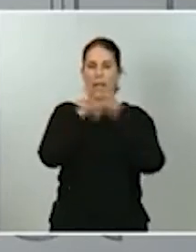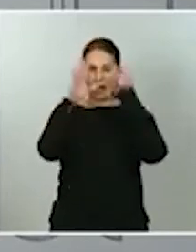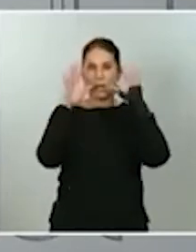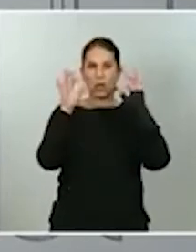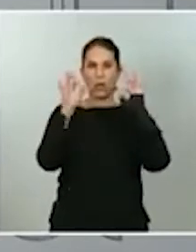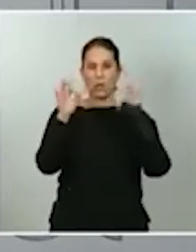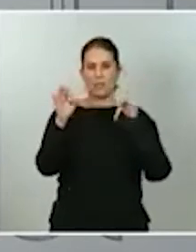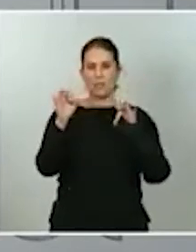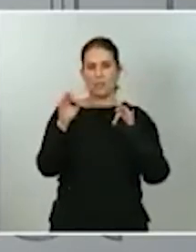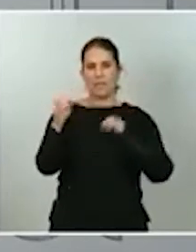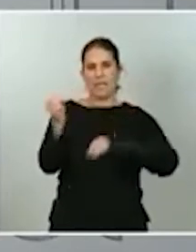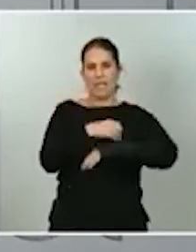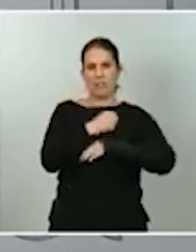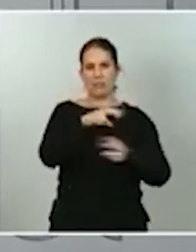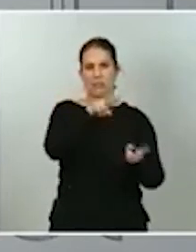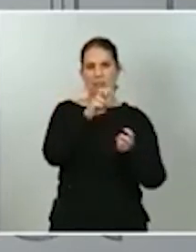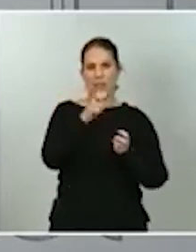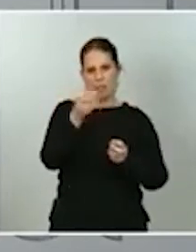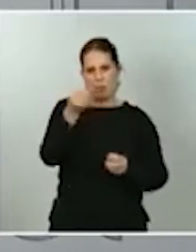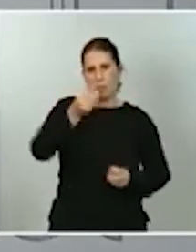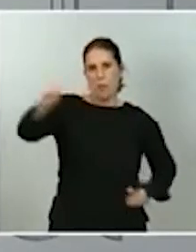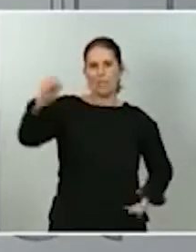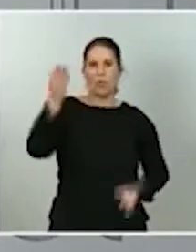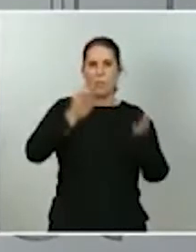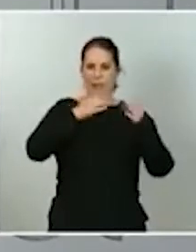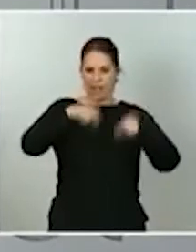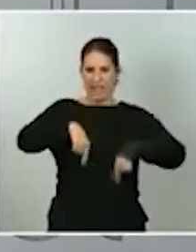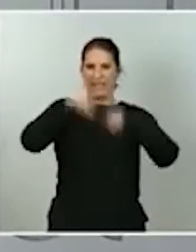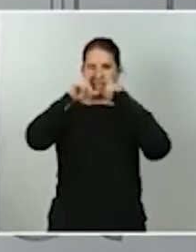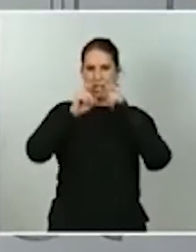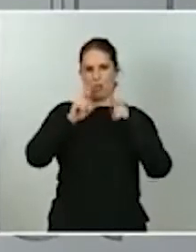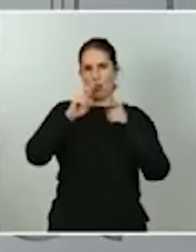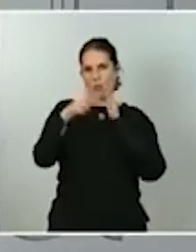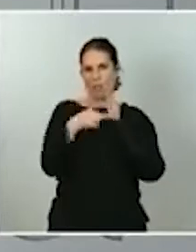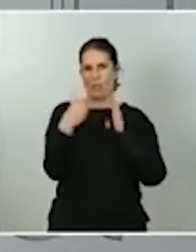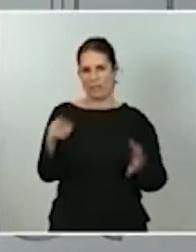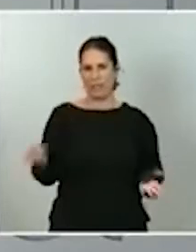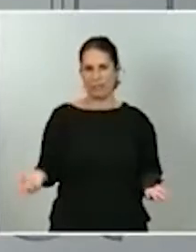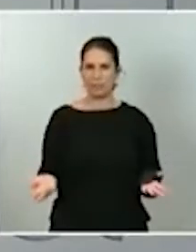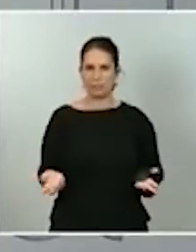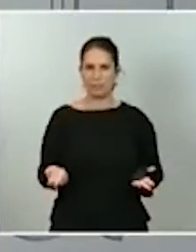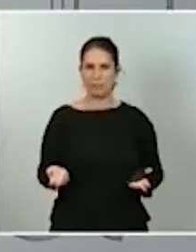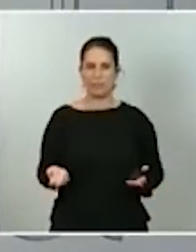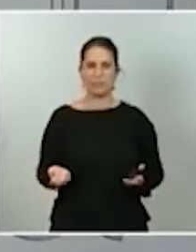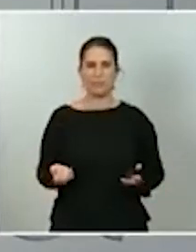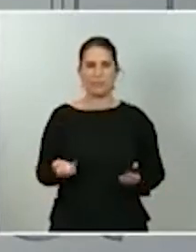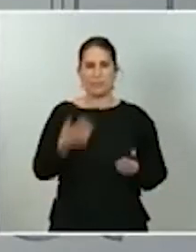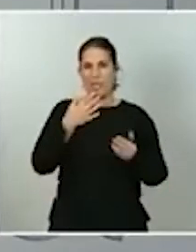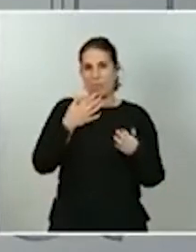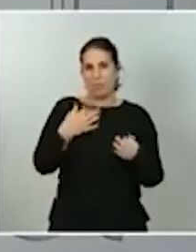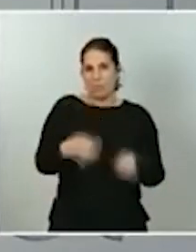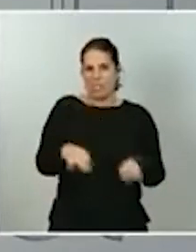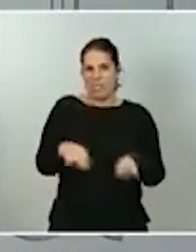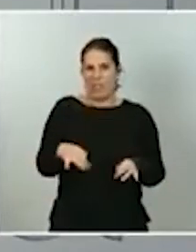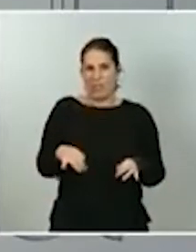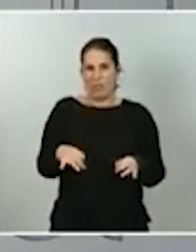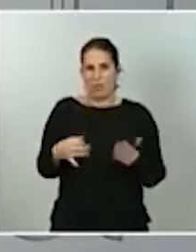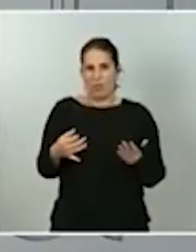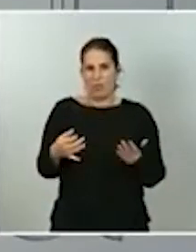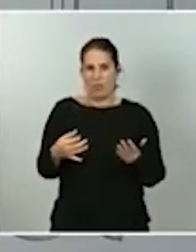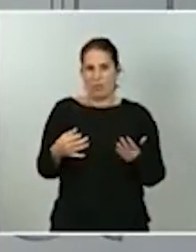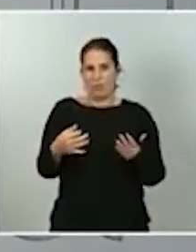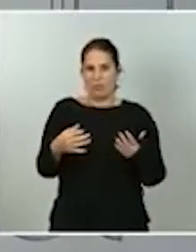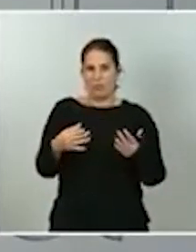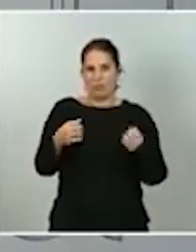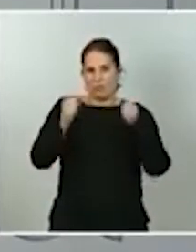tributarios respecto a este año 2020. Es bastante sencillo de poder ver en relación con la caída